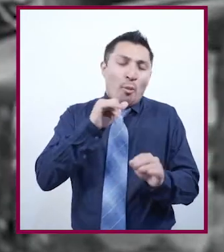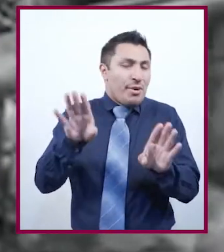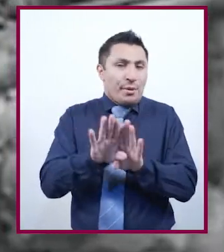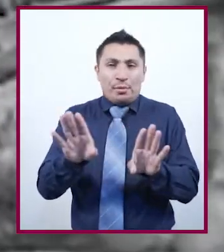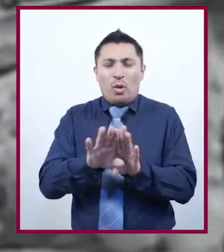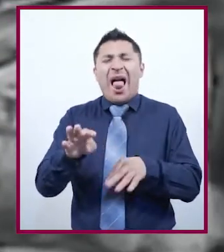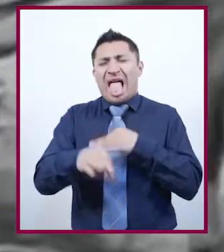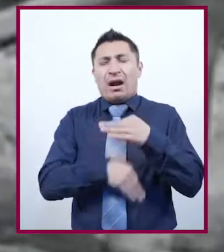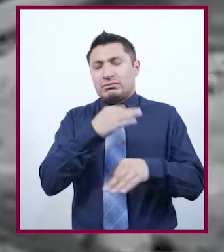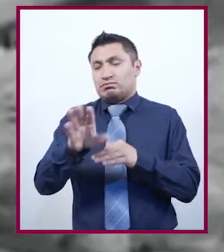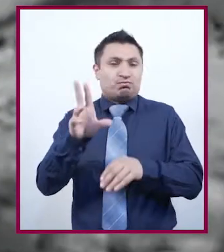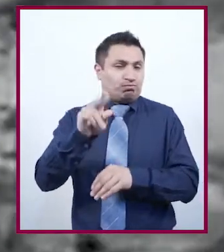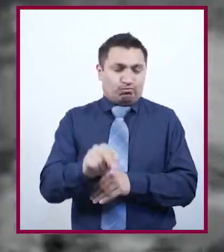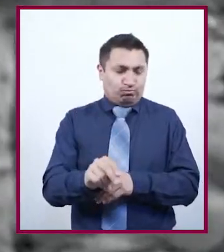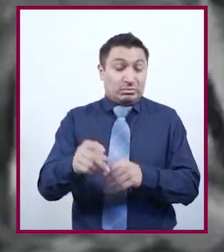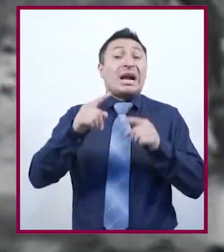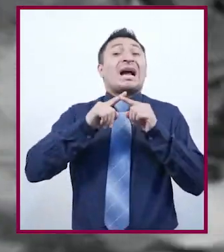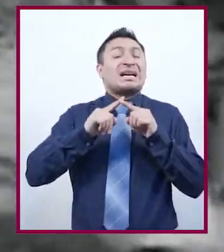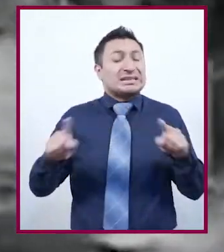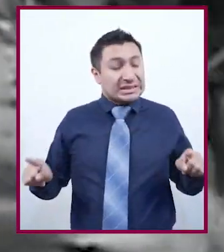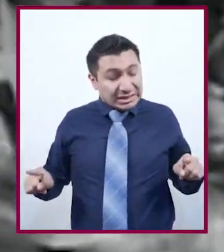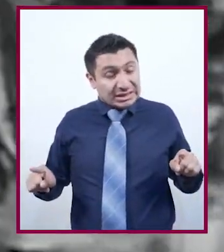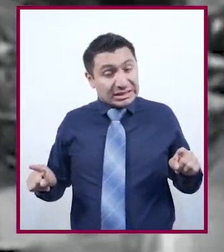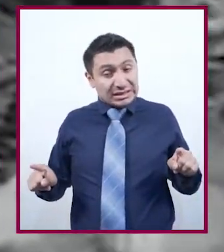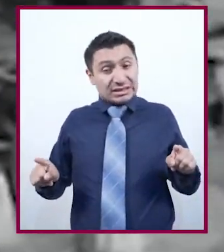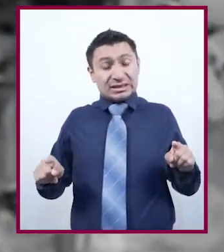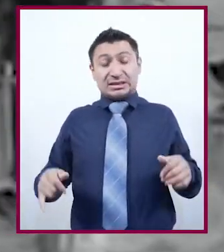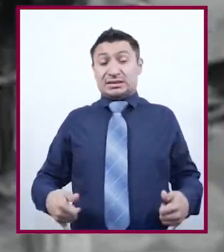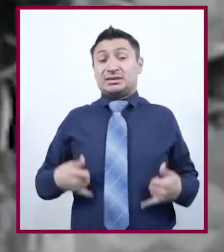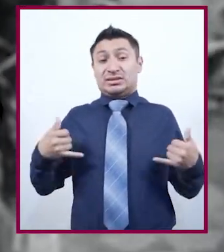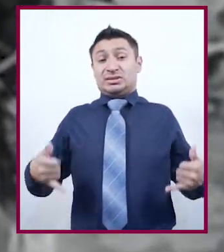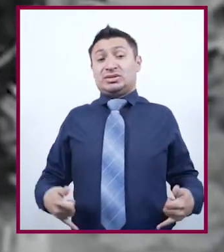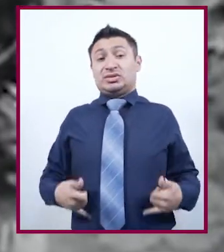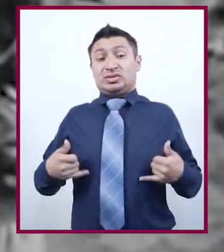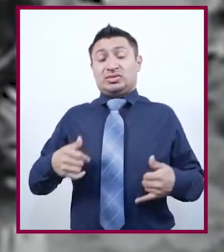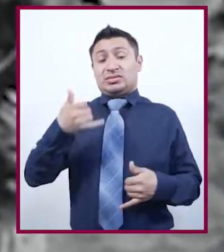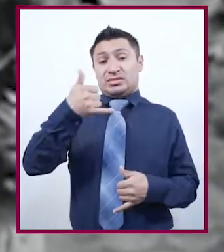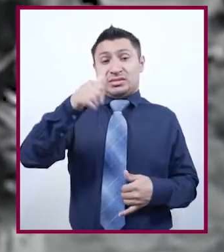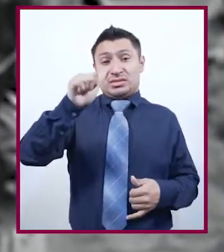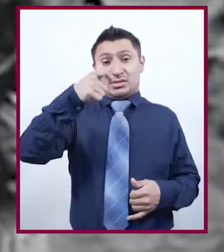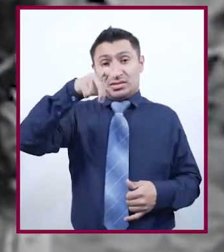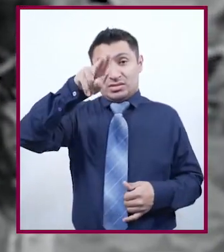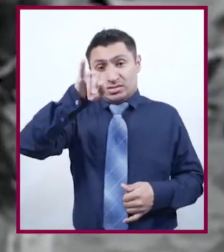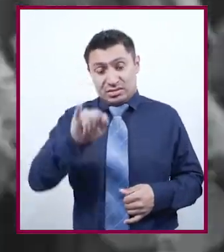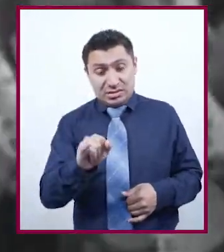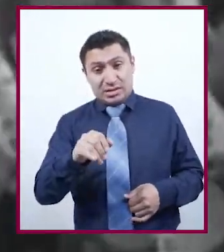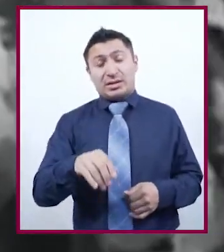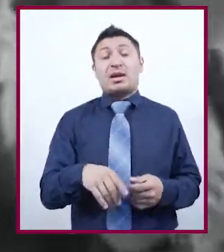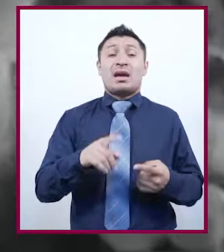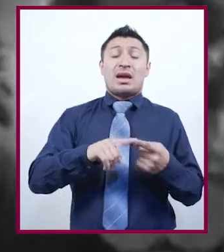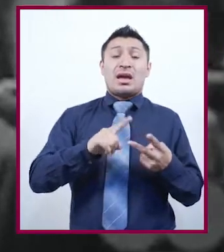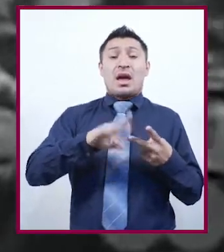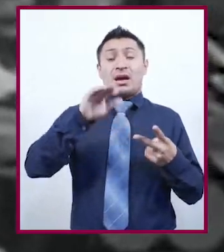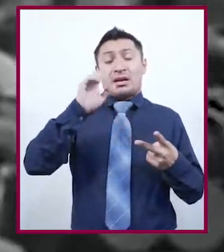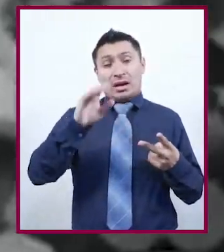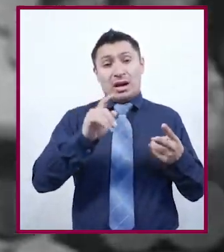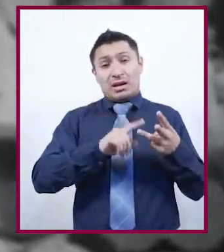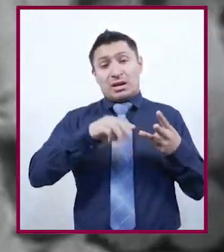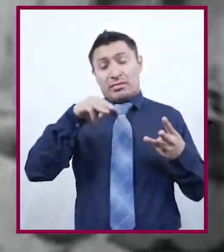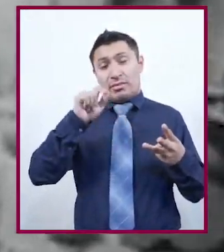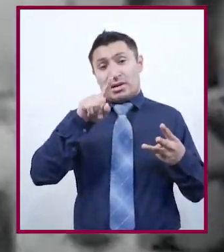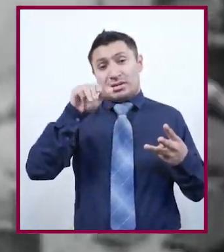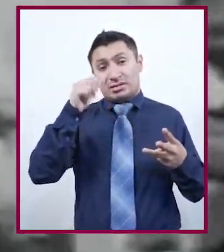aunque no podemos generalizar, ya que no era lo mismo ser un o una joven yaqui, un joven con cac,